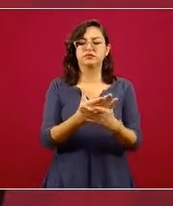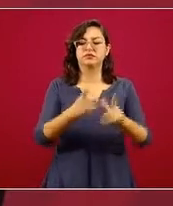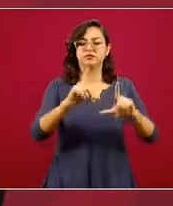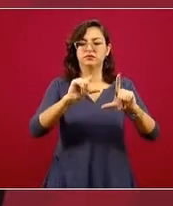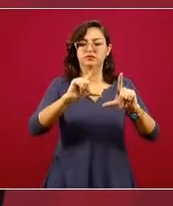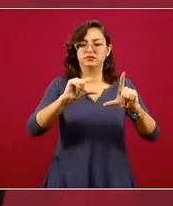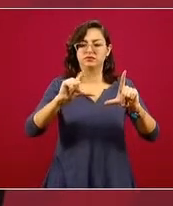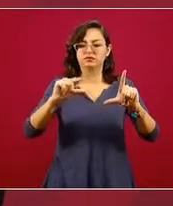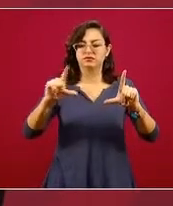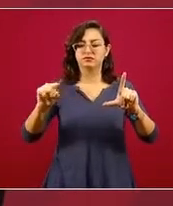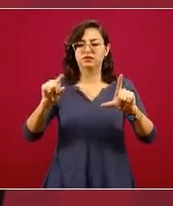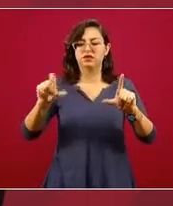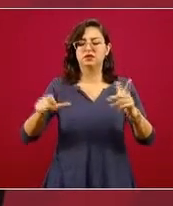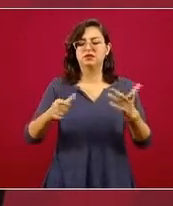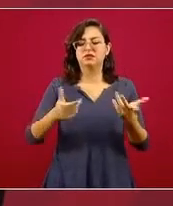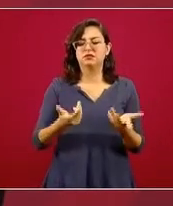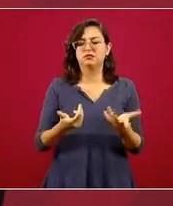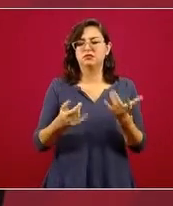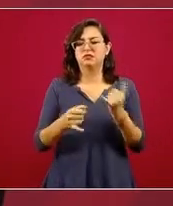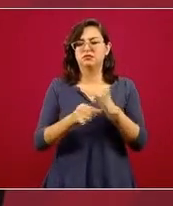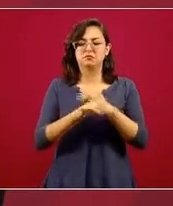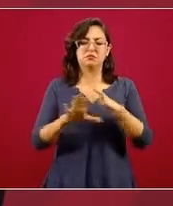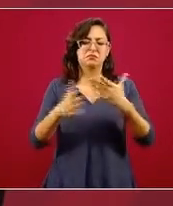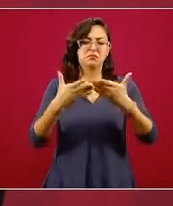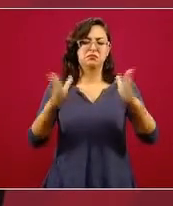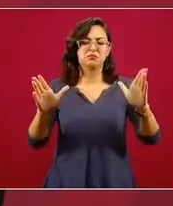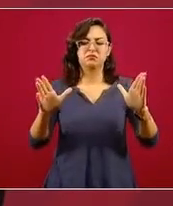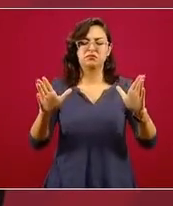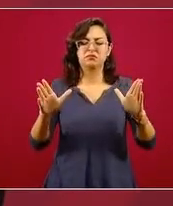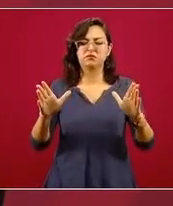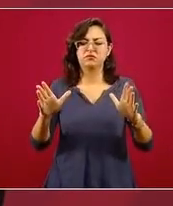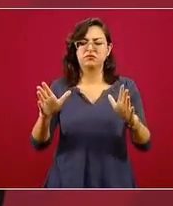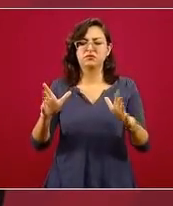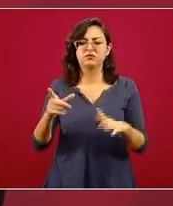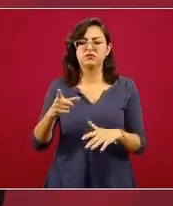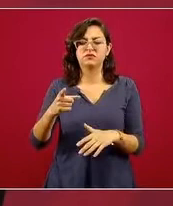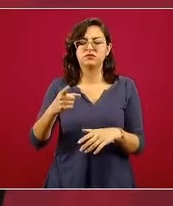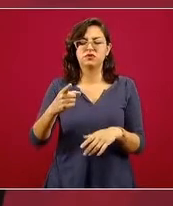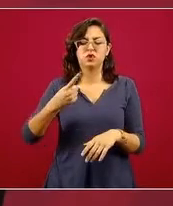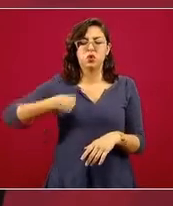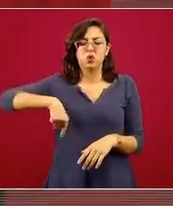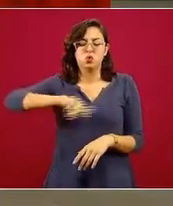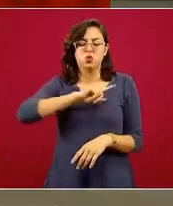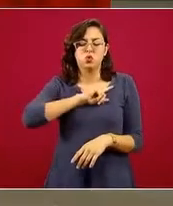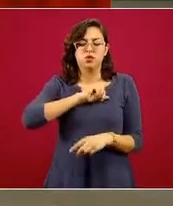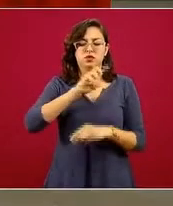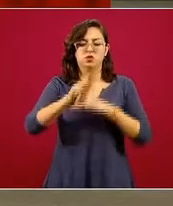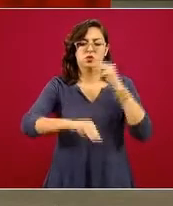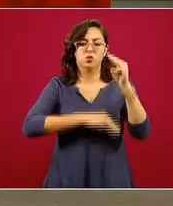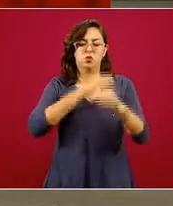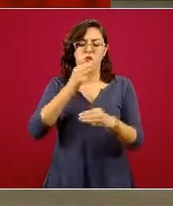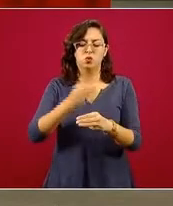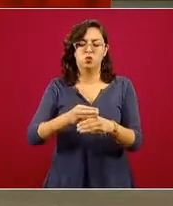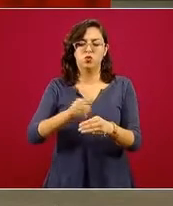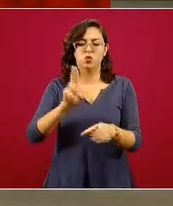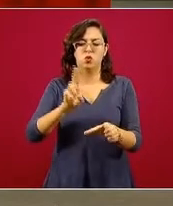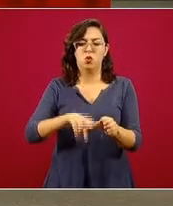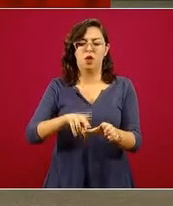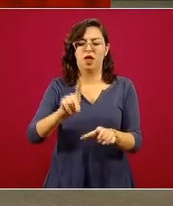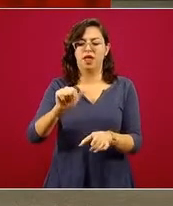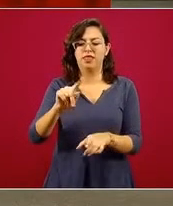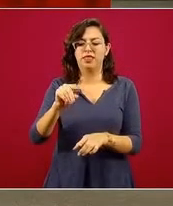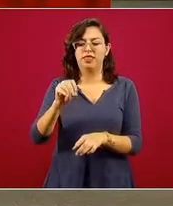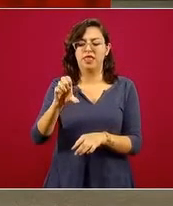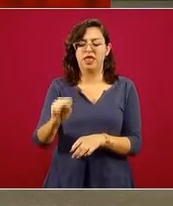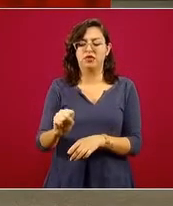de un centro de datos de acceso público que se llama Nuestro Mundo en Datos, que patrocina la